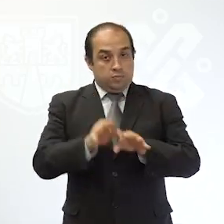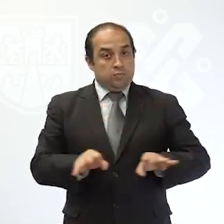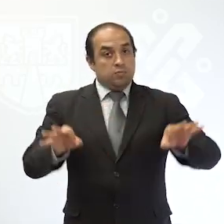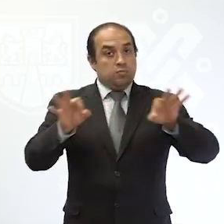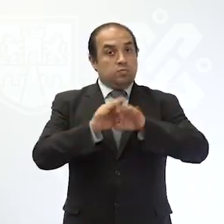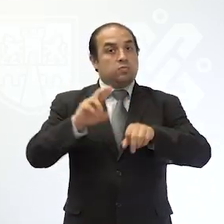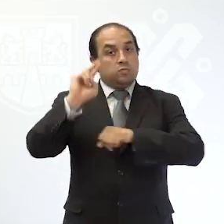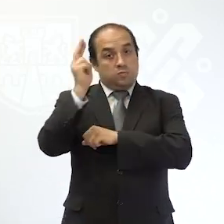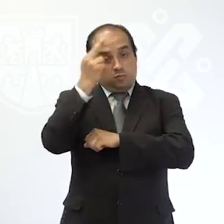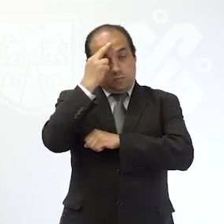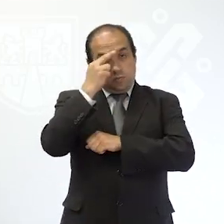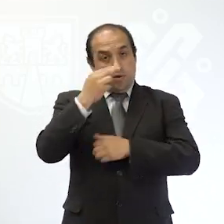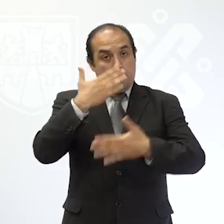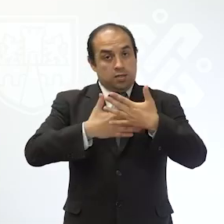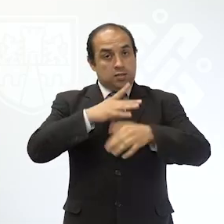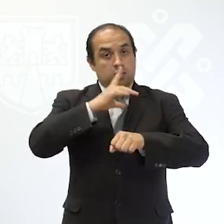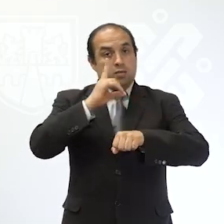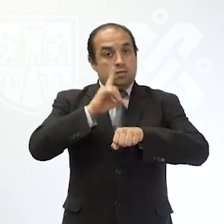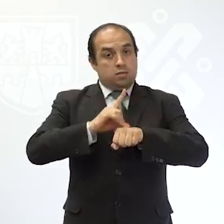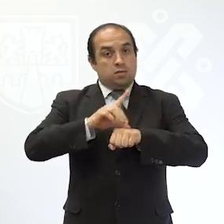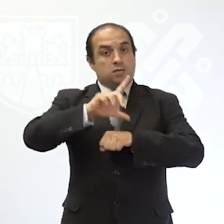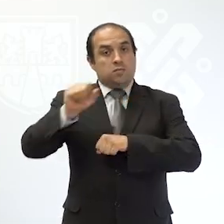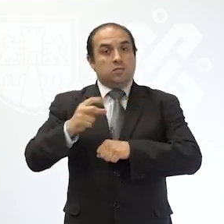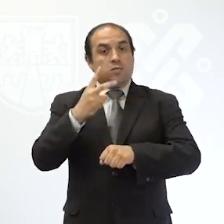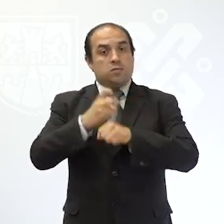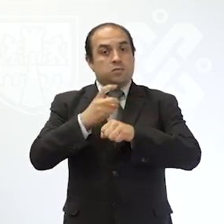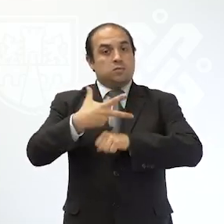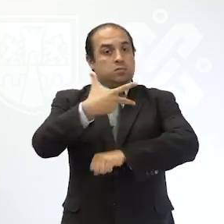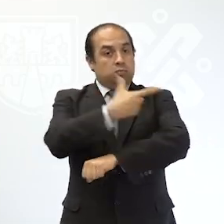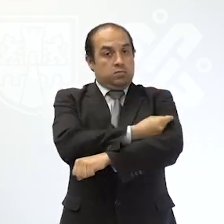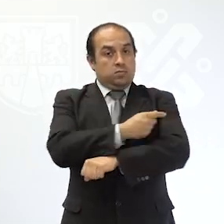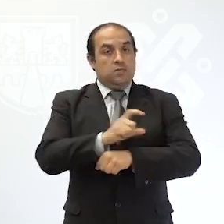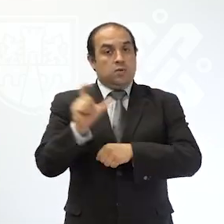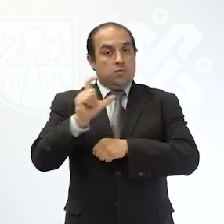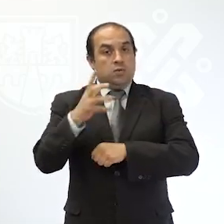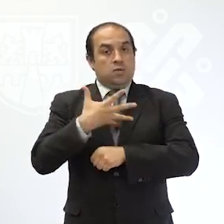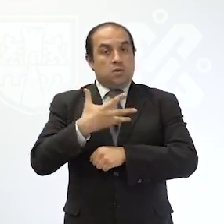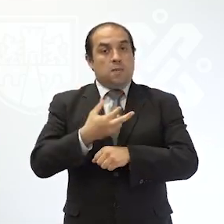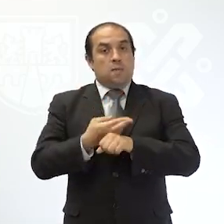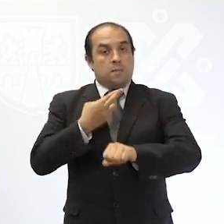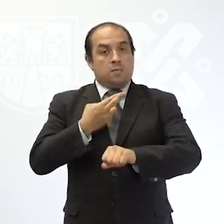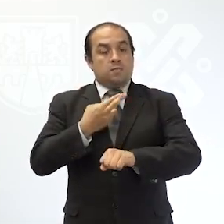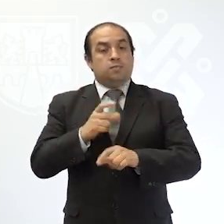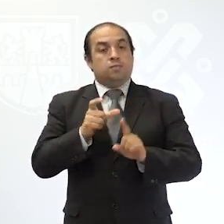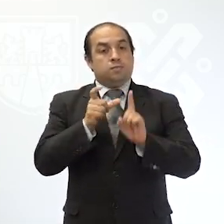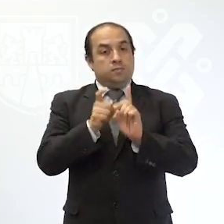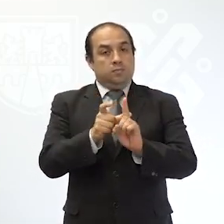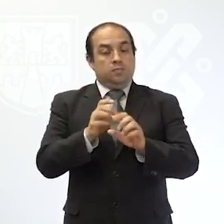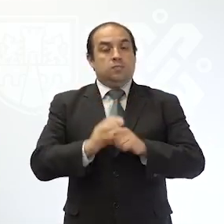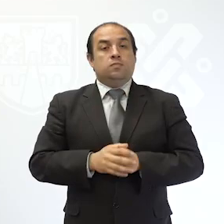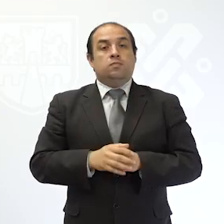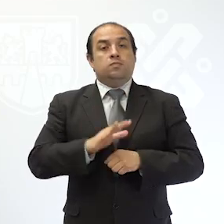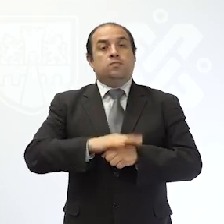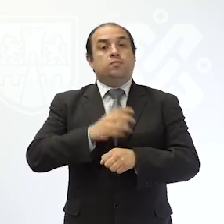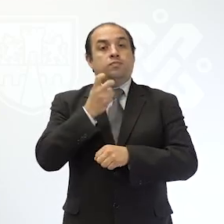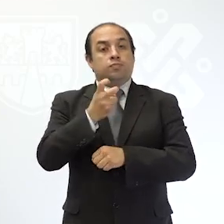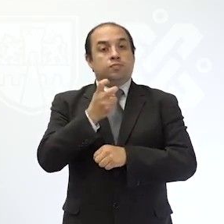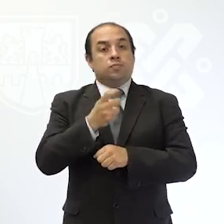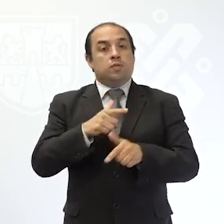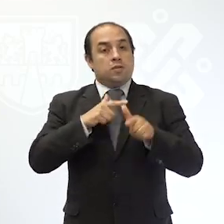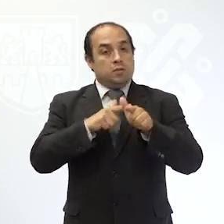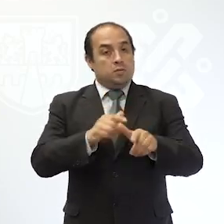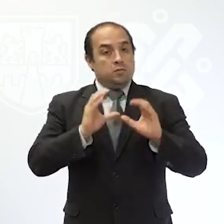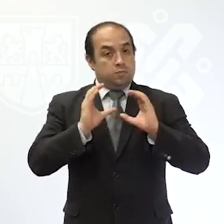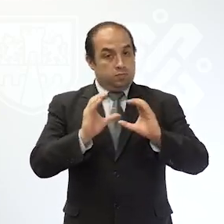vacunaron es muy importante que recuerden que solo 15 días después de la segunda dosis es cuando tendrán mayor protección. Por lo